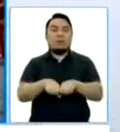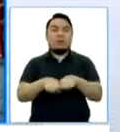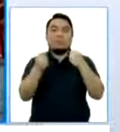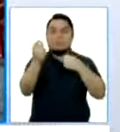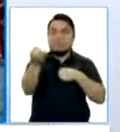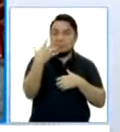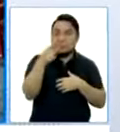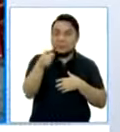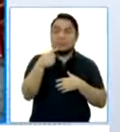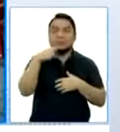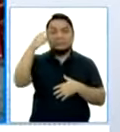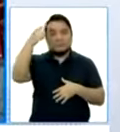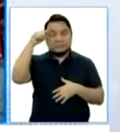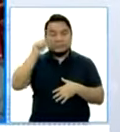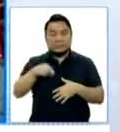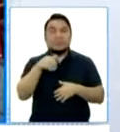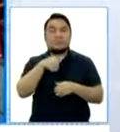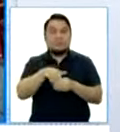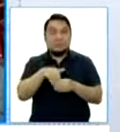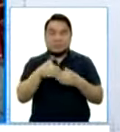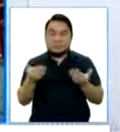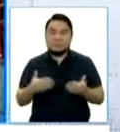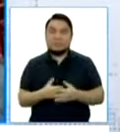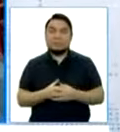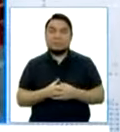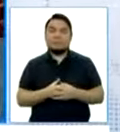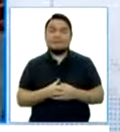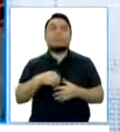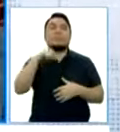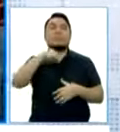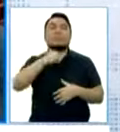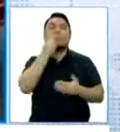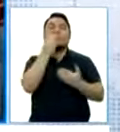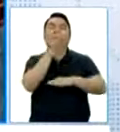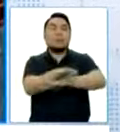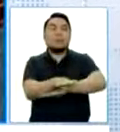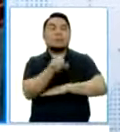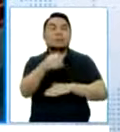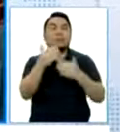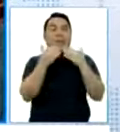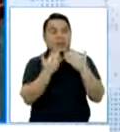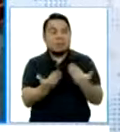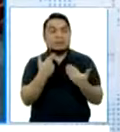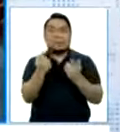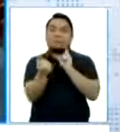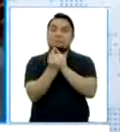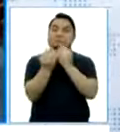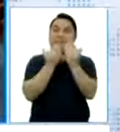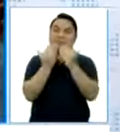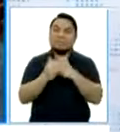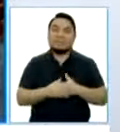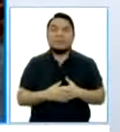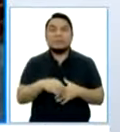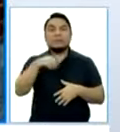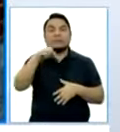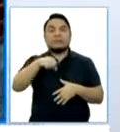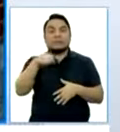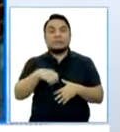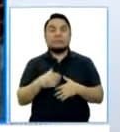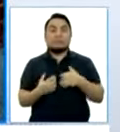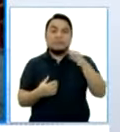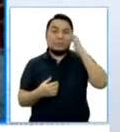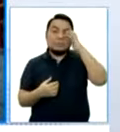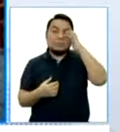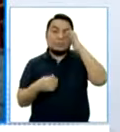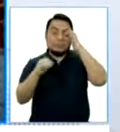reconsiderar esta votación. Sí, buenas tardes, gracias por la entrevista. Sí, evidentemente